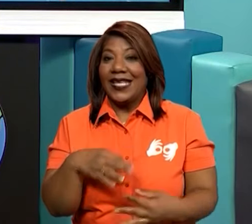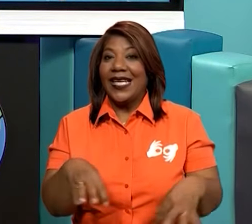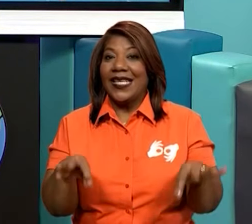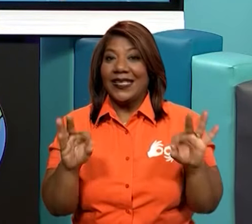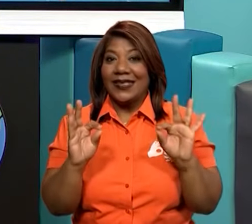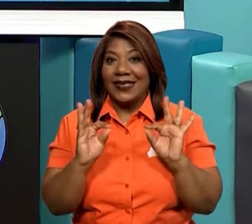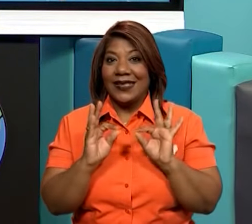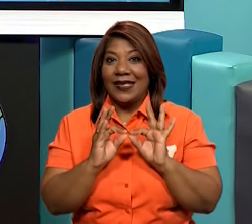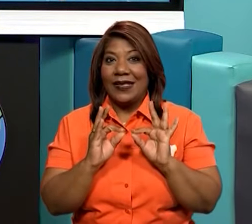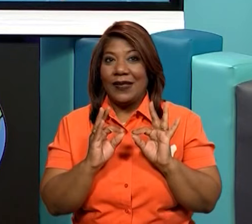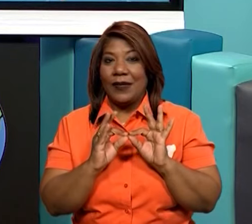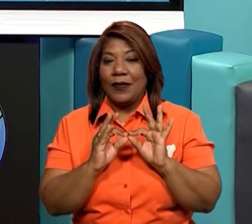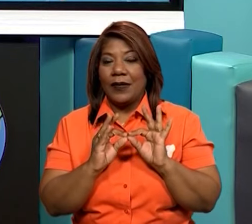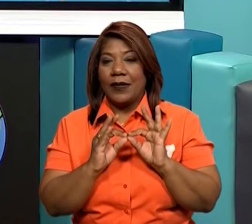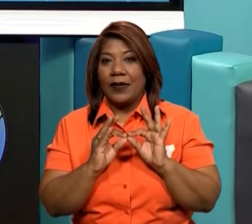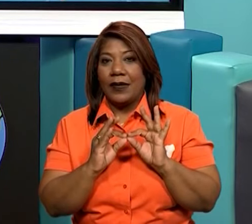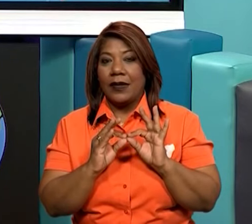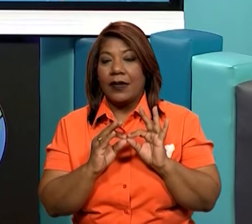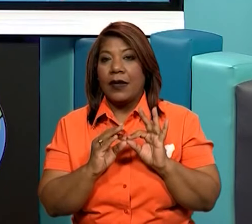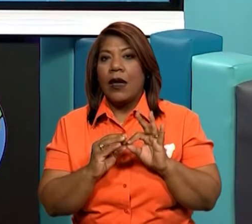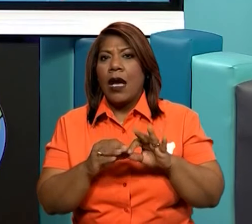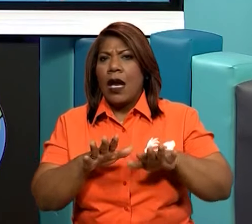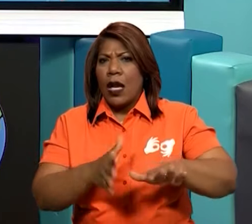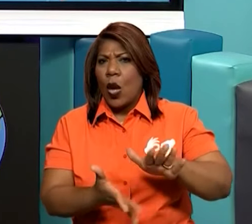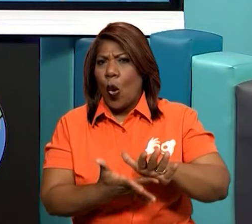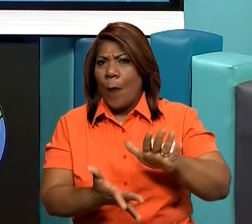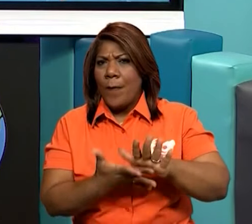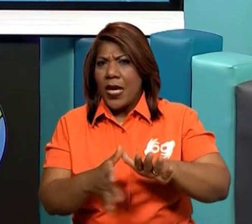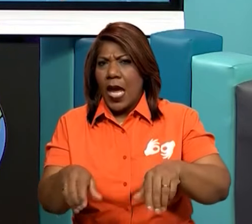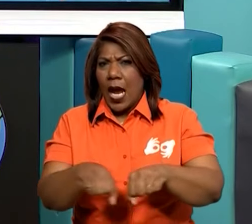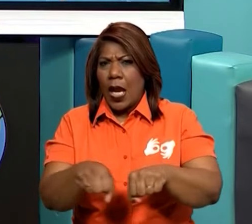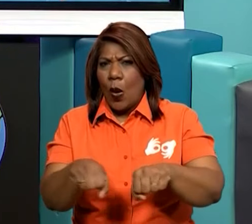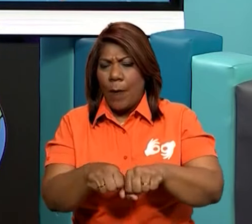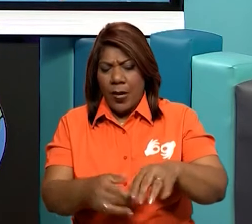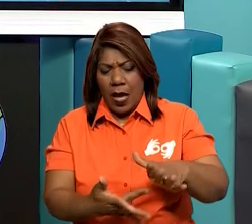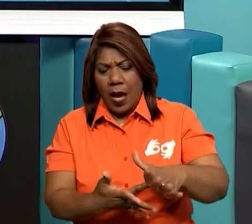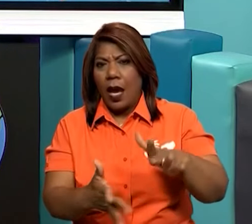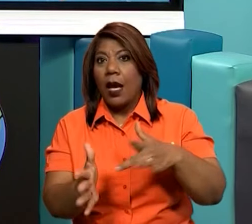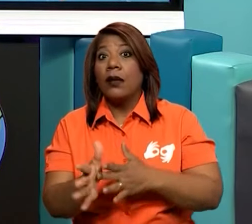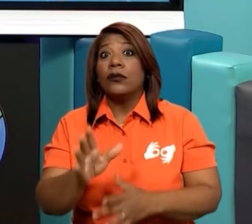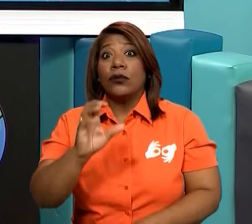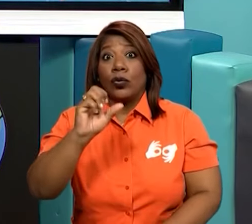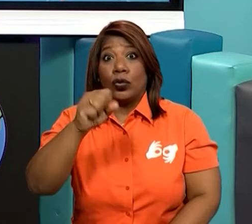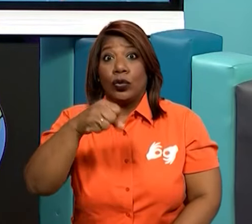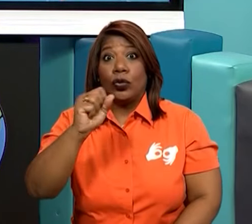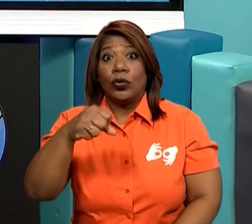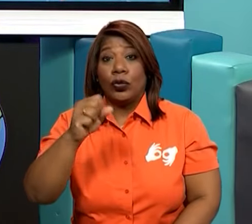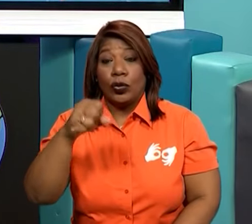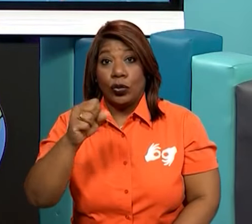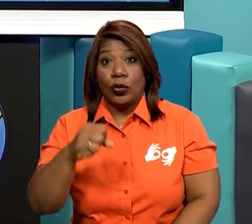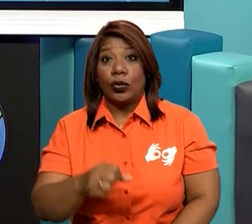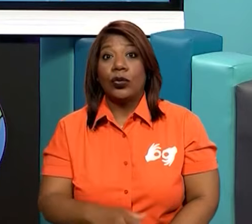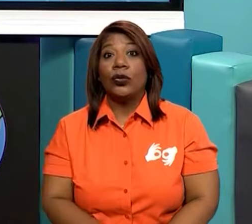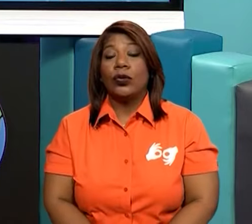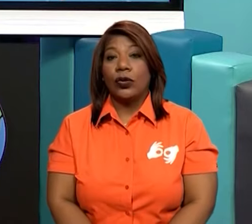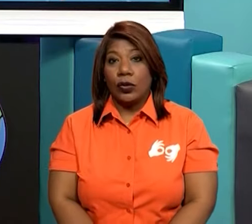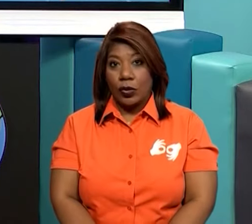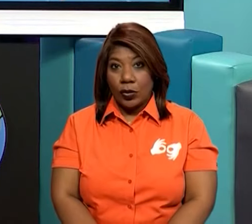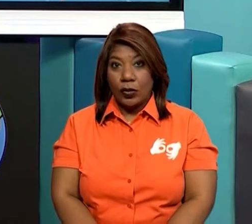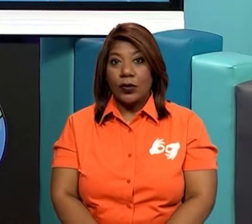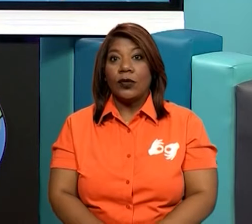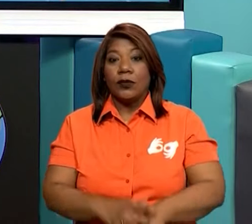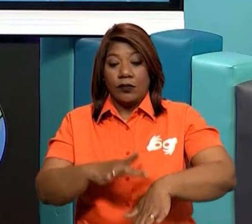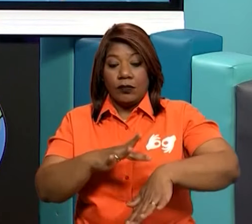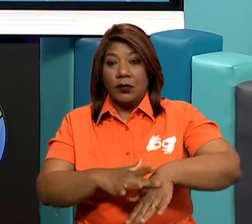esto. ¿Tendremos tacto en el pie? ¿Qué piensan ustedes? ¿Sí o no? Sí, claro que